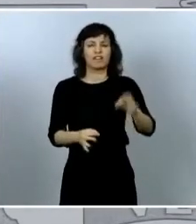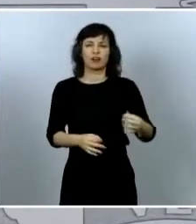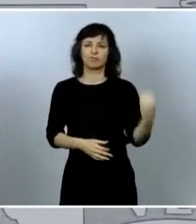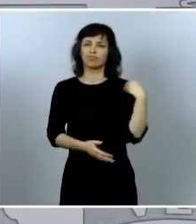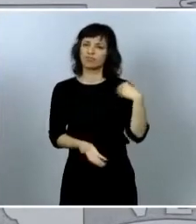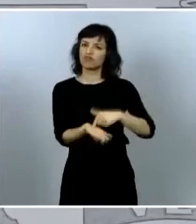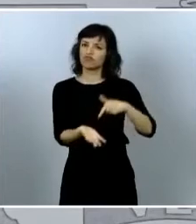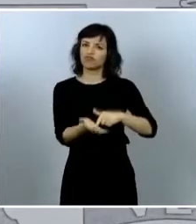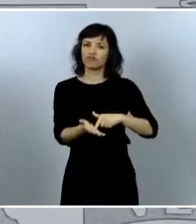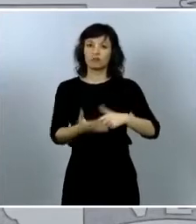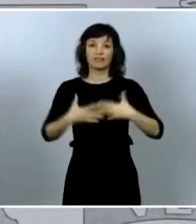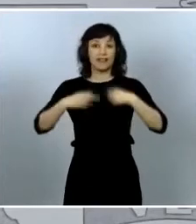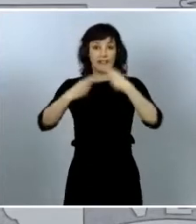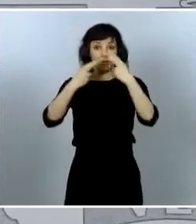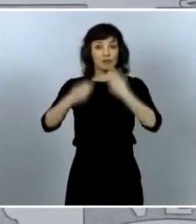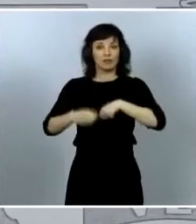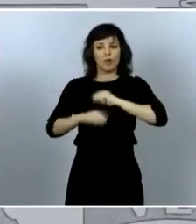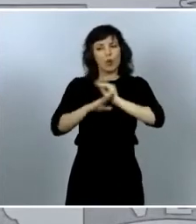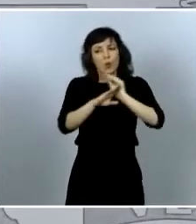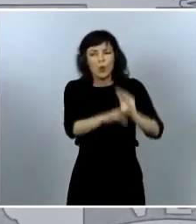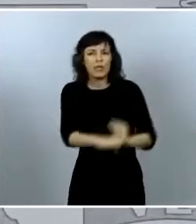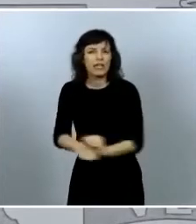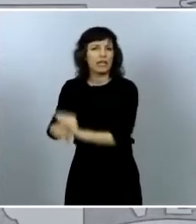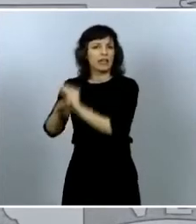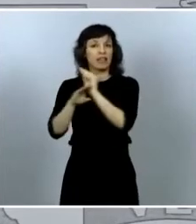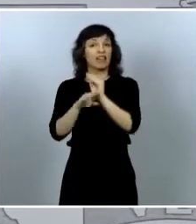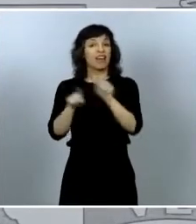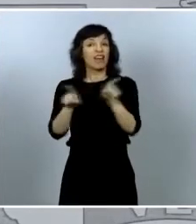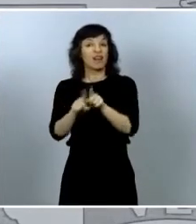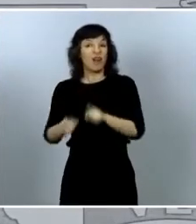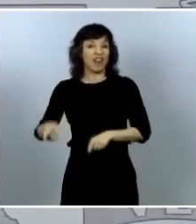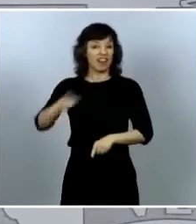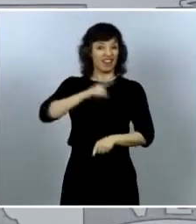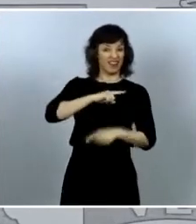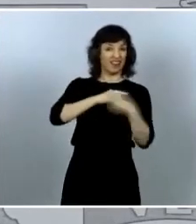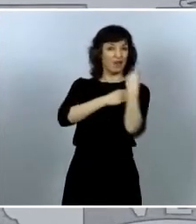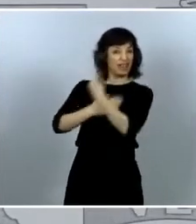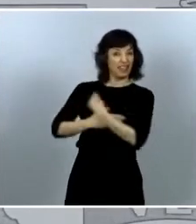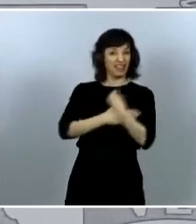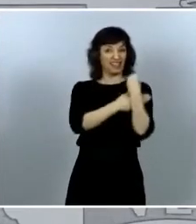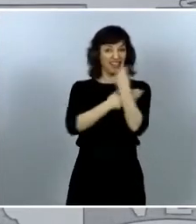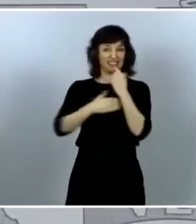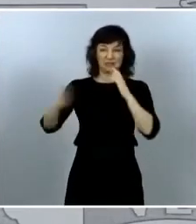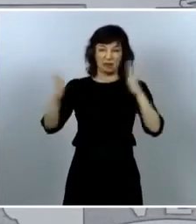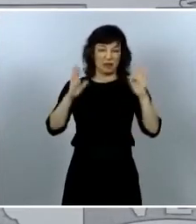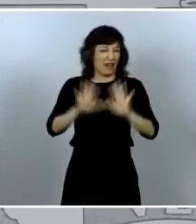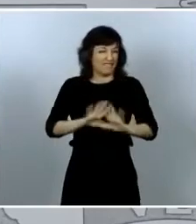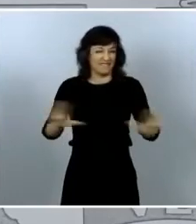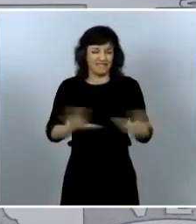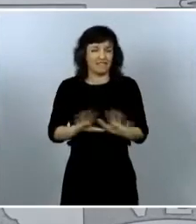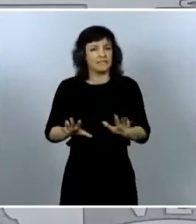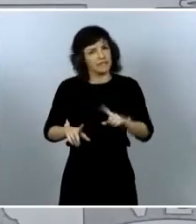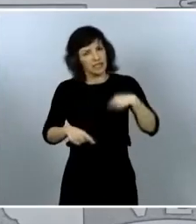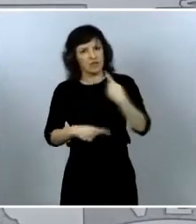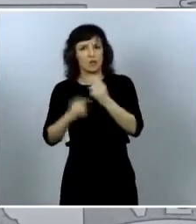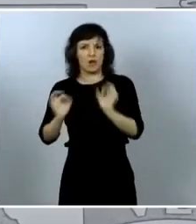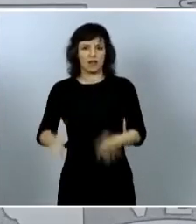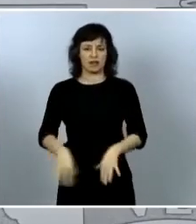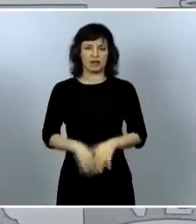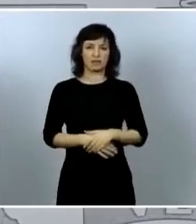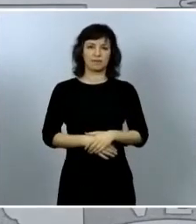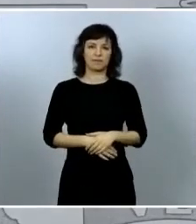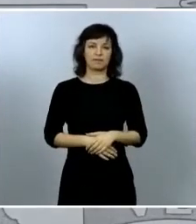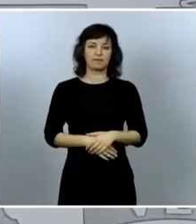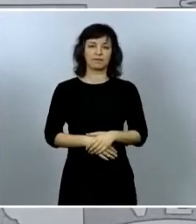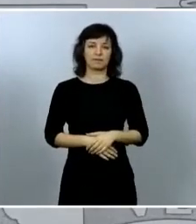exactamente de la misma forma en la que la sanidad pública española cuidó de nosotros en los peores momentos y tampoco nadie podrá